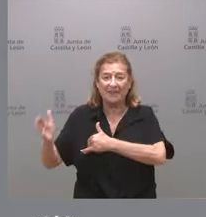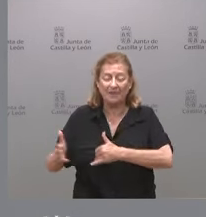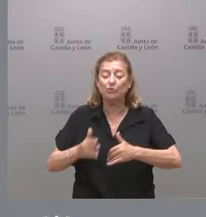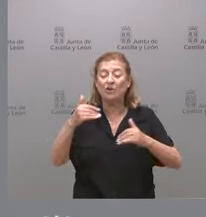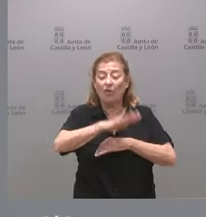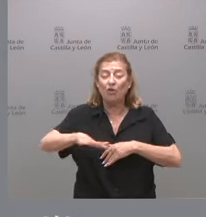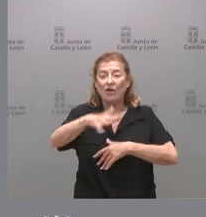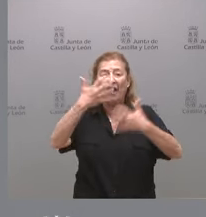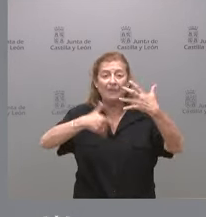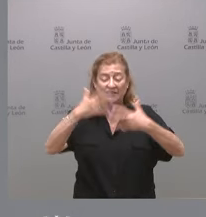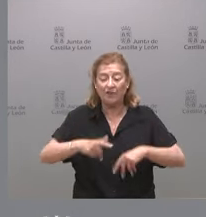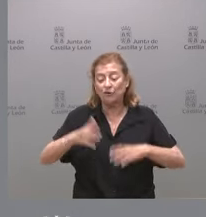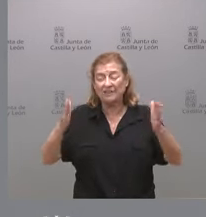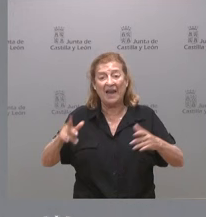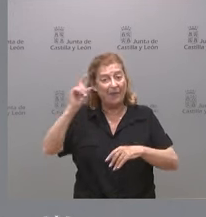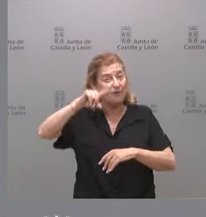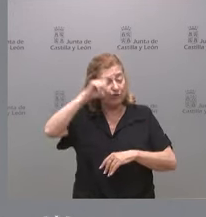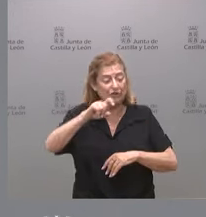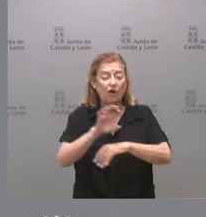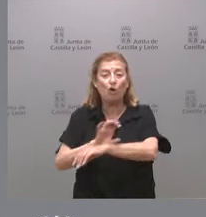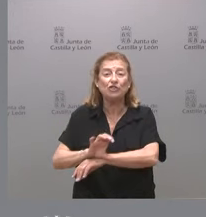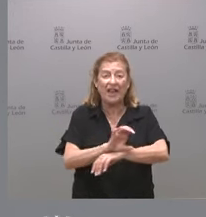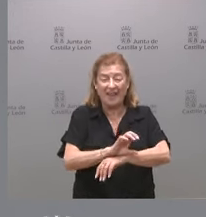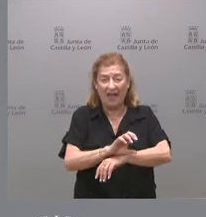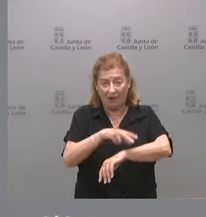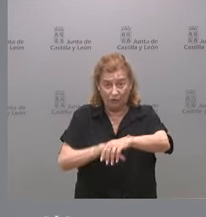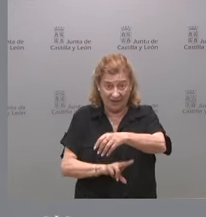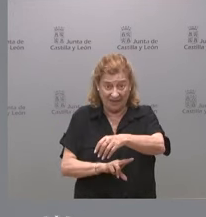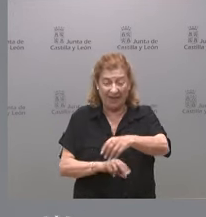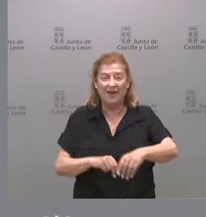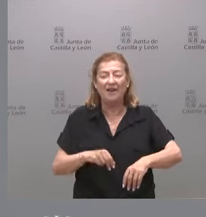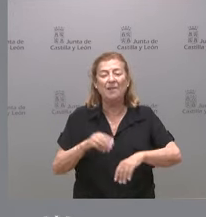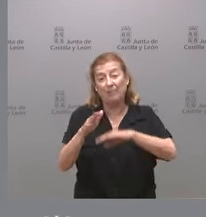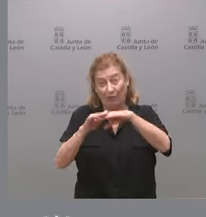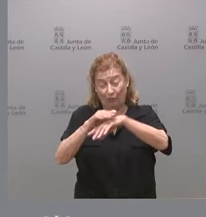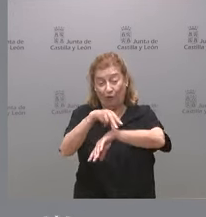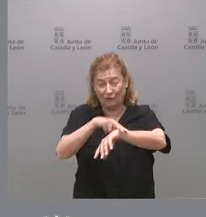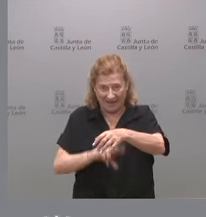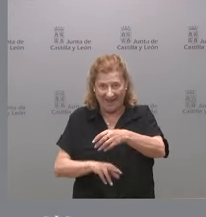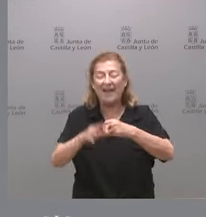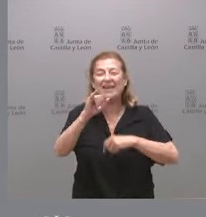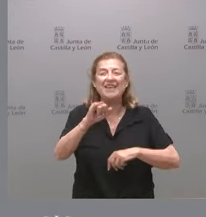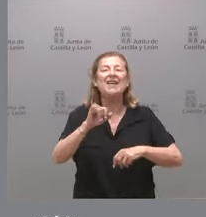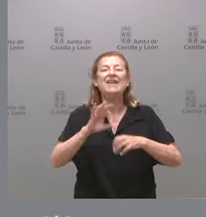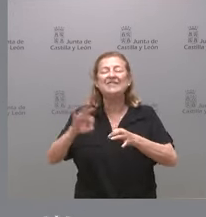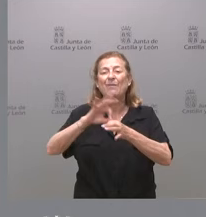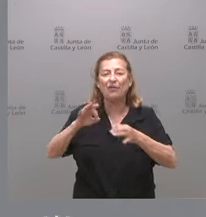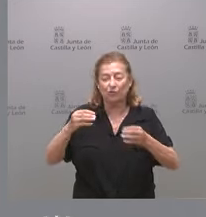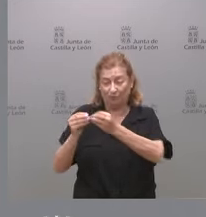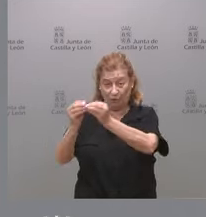administración, sala de profesores, consejería y servicios comunes.